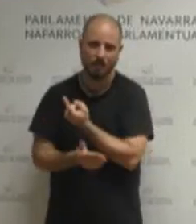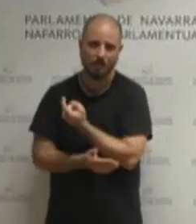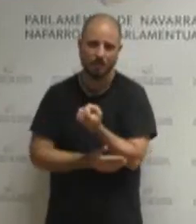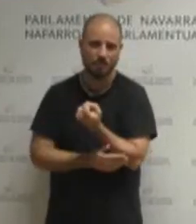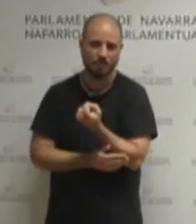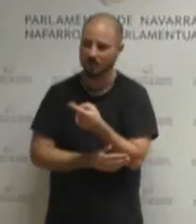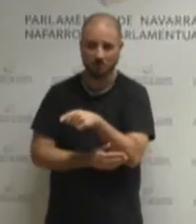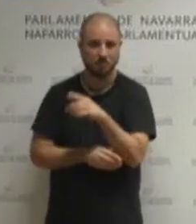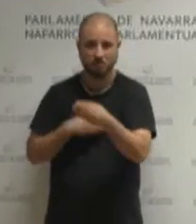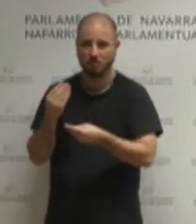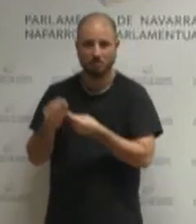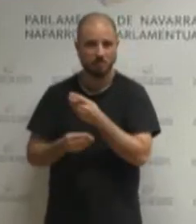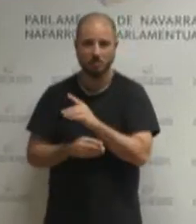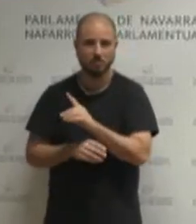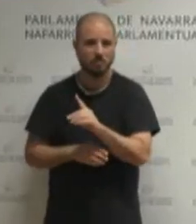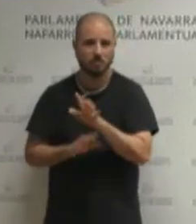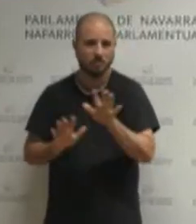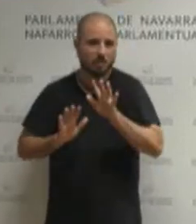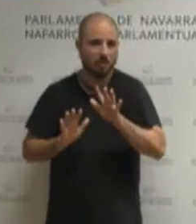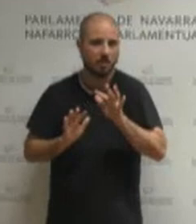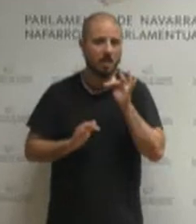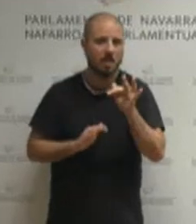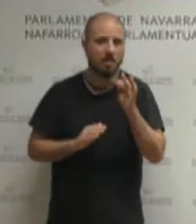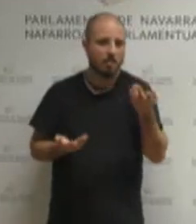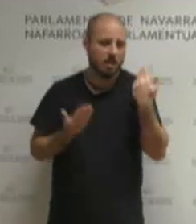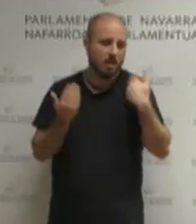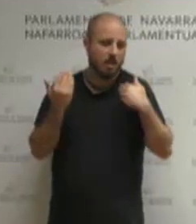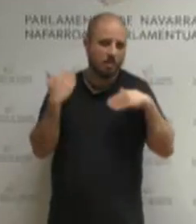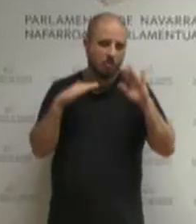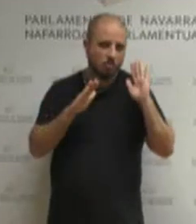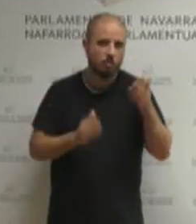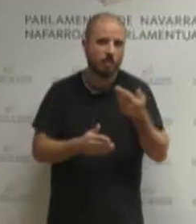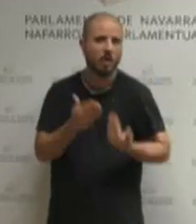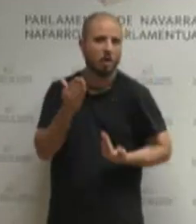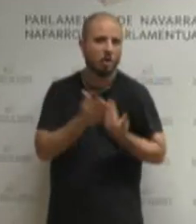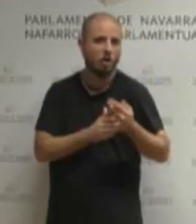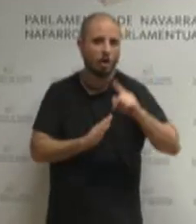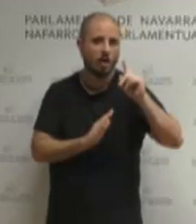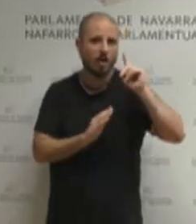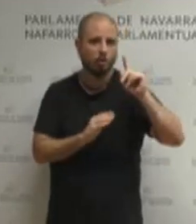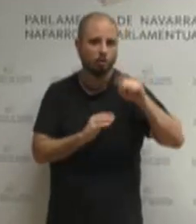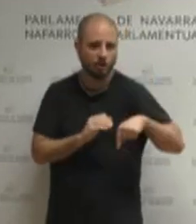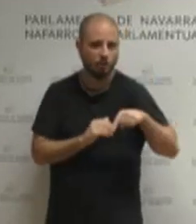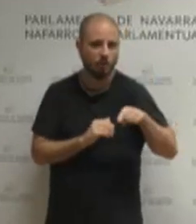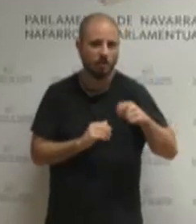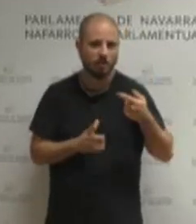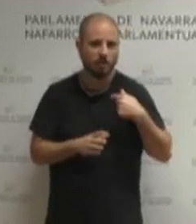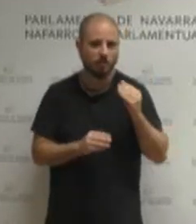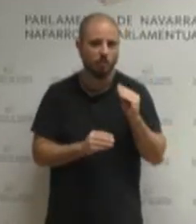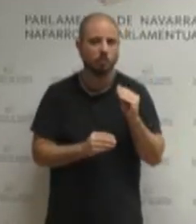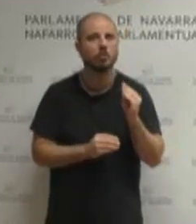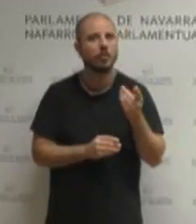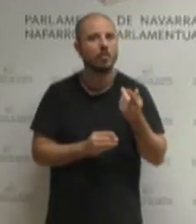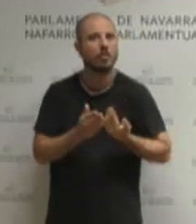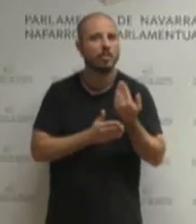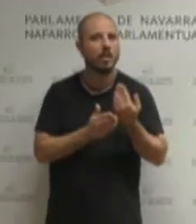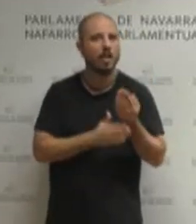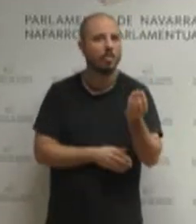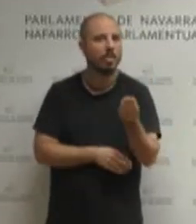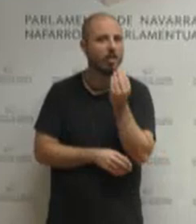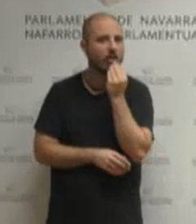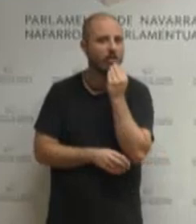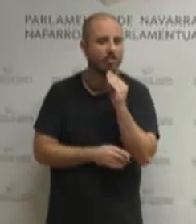medidas con la excusa de la jornada continua bueno pues han dejado de subvencionar y de becar días de comedor